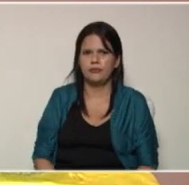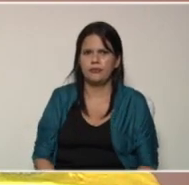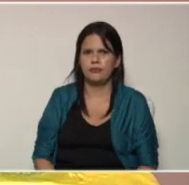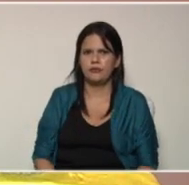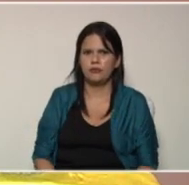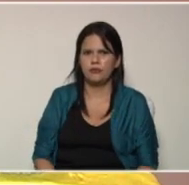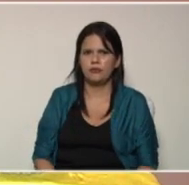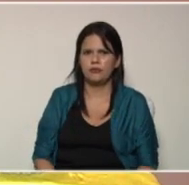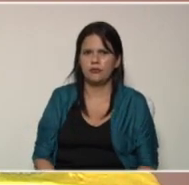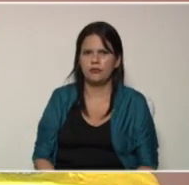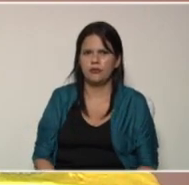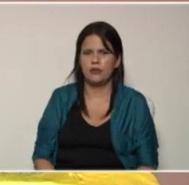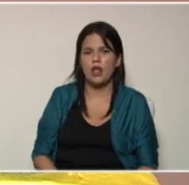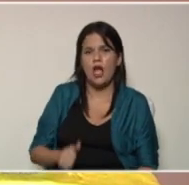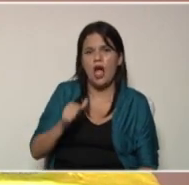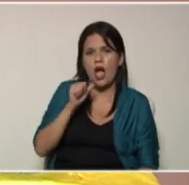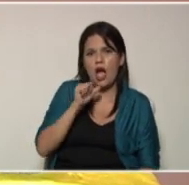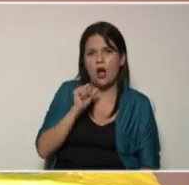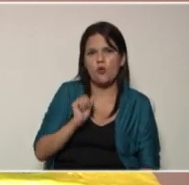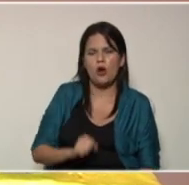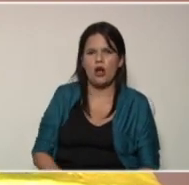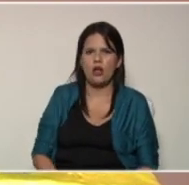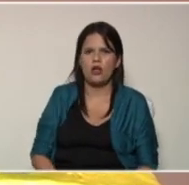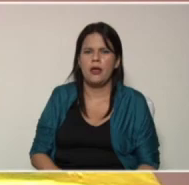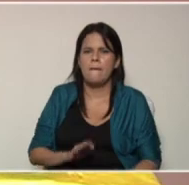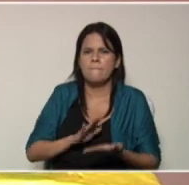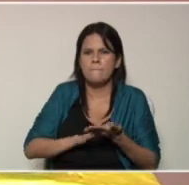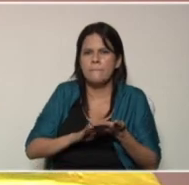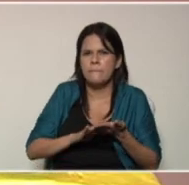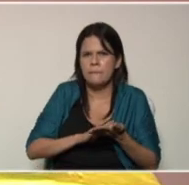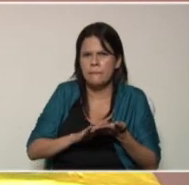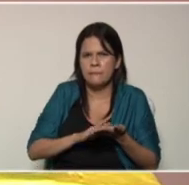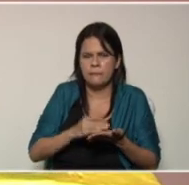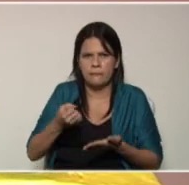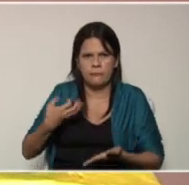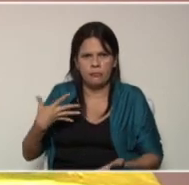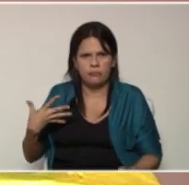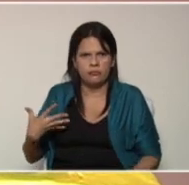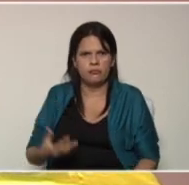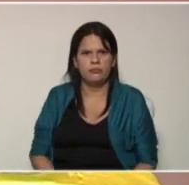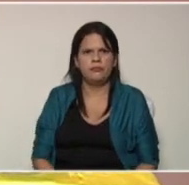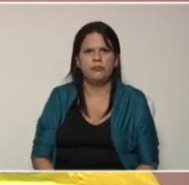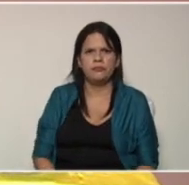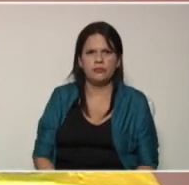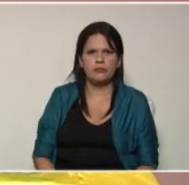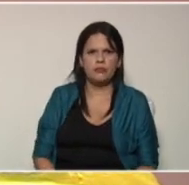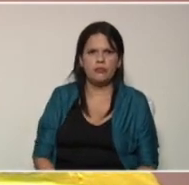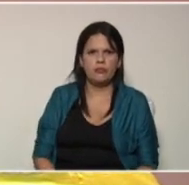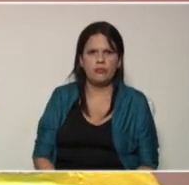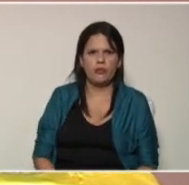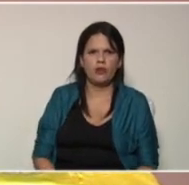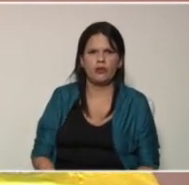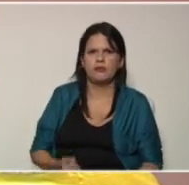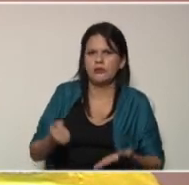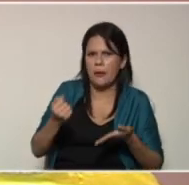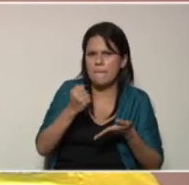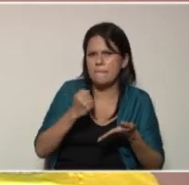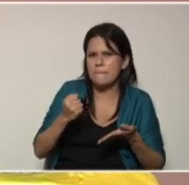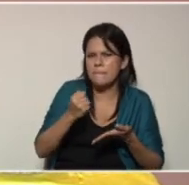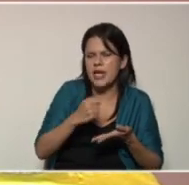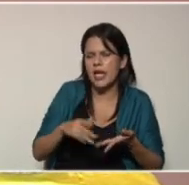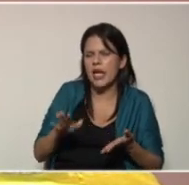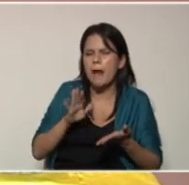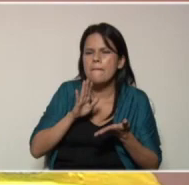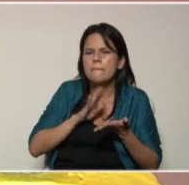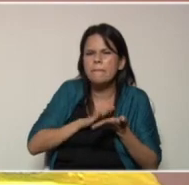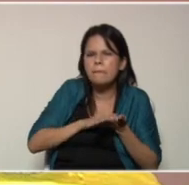cernida agua y pega blanca te voy a pedir Anthony que por favor mezcles esos tres